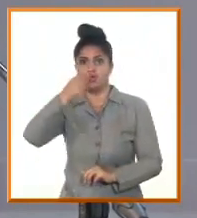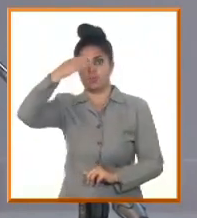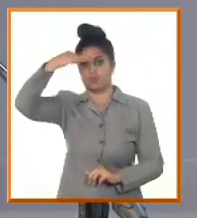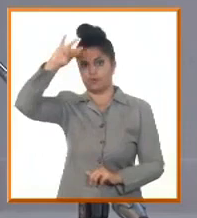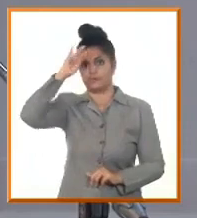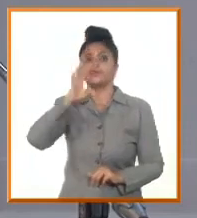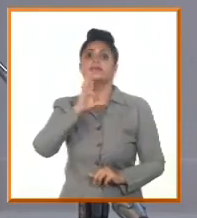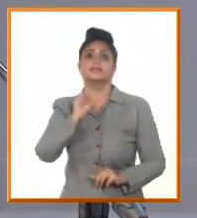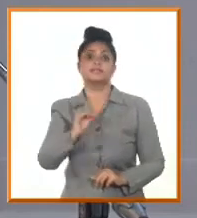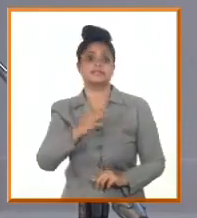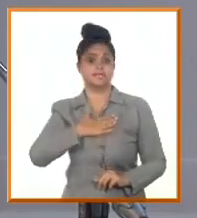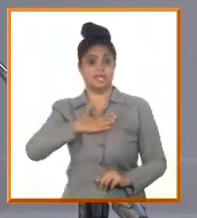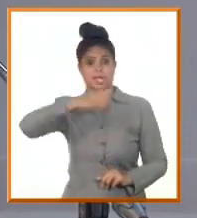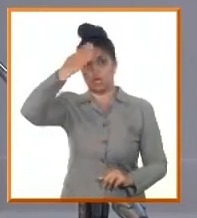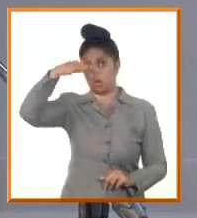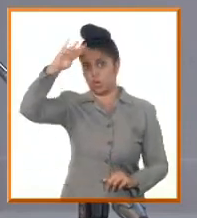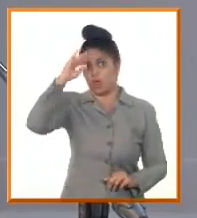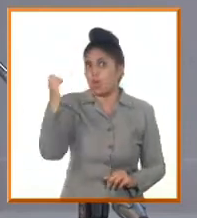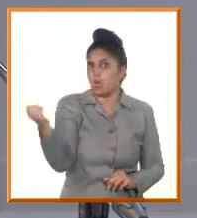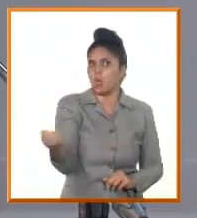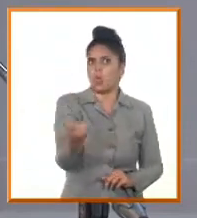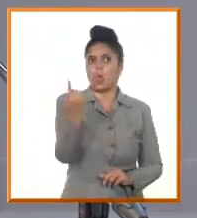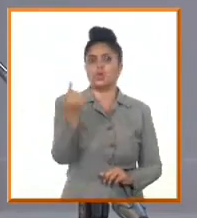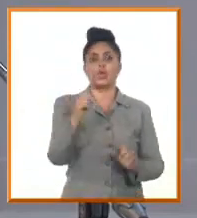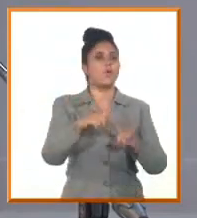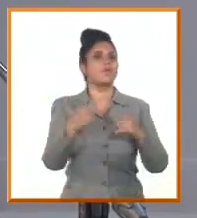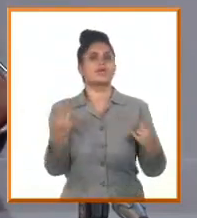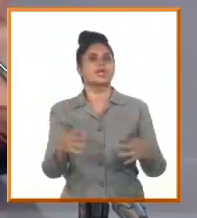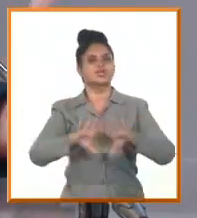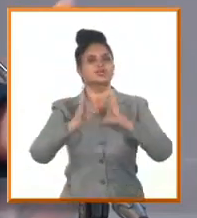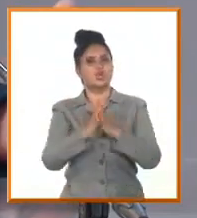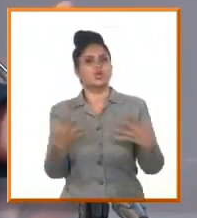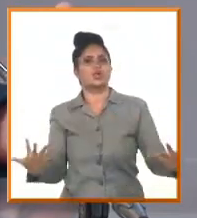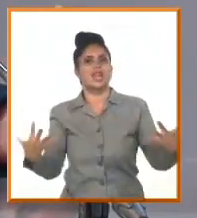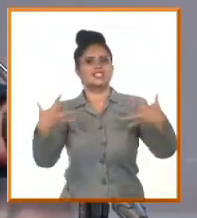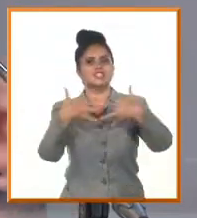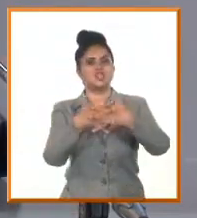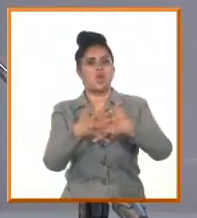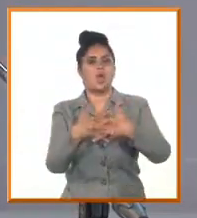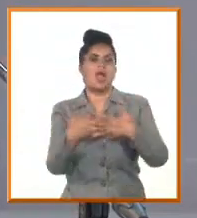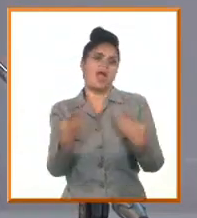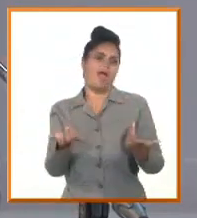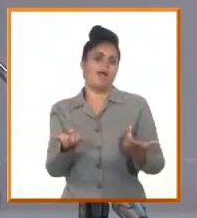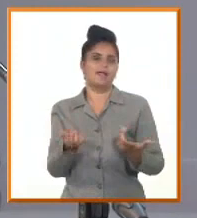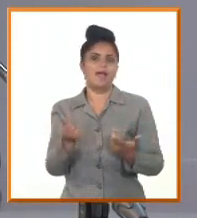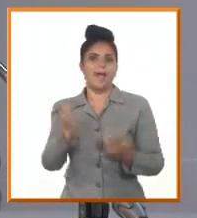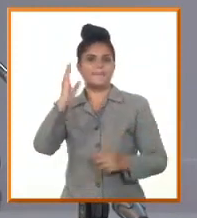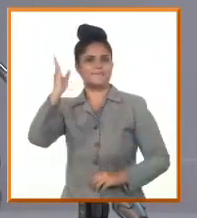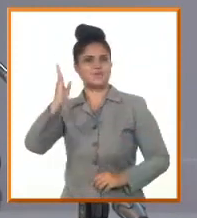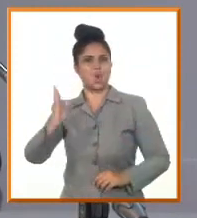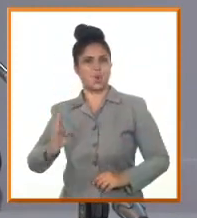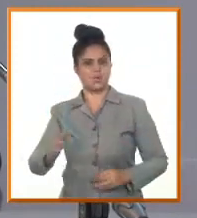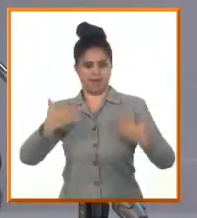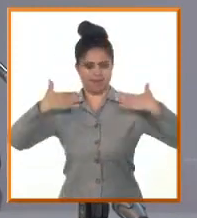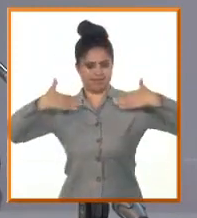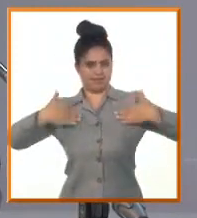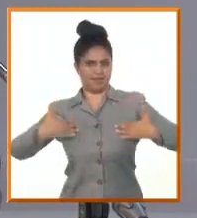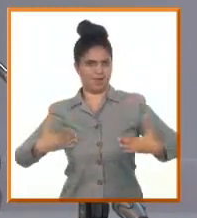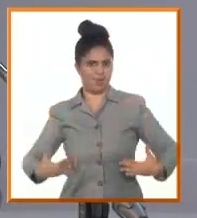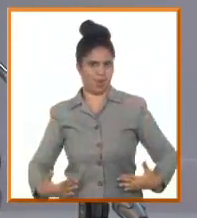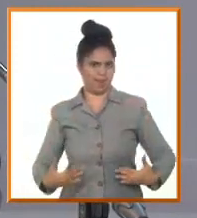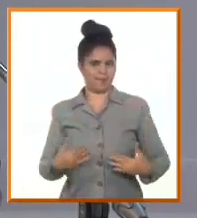del grupo, porque tenemos toda la parte biológica de moderivado y toda la parte de fabricación de medicamentos genéricos